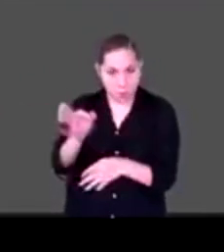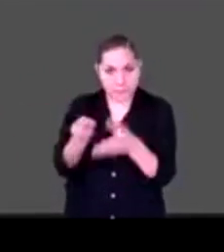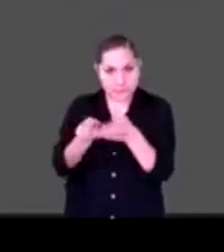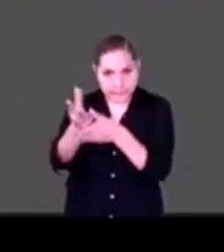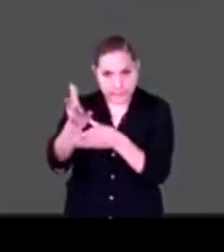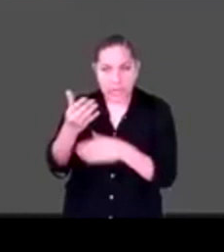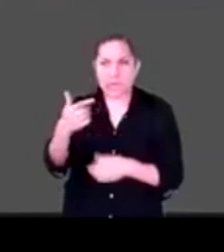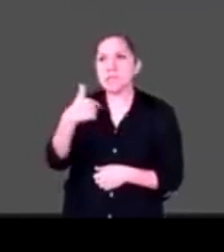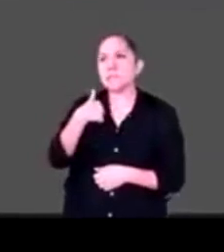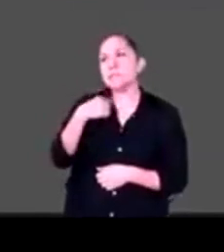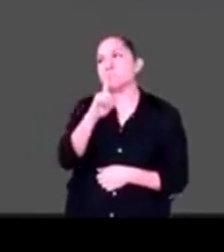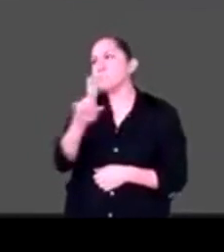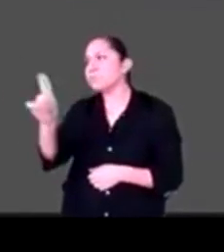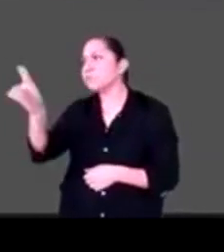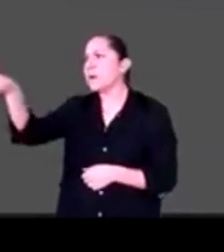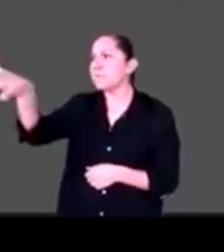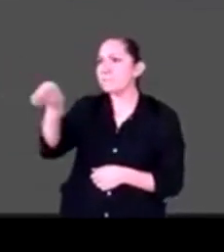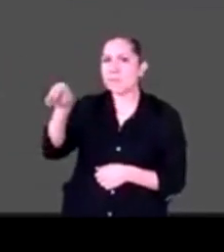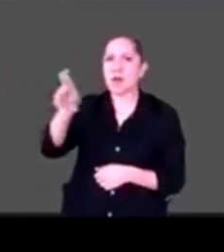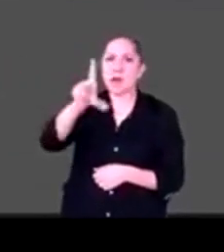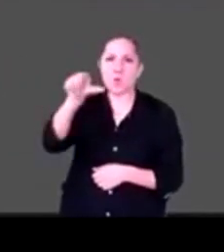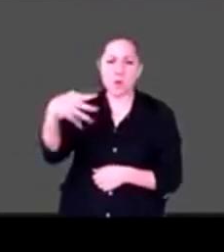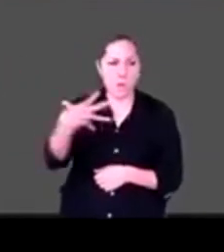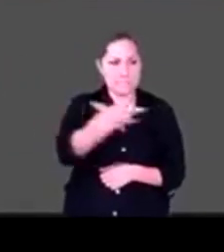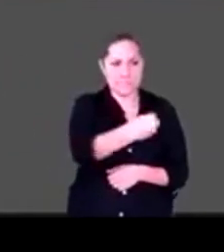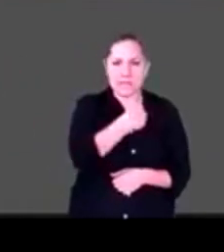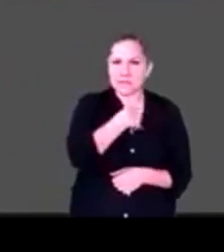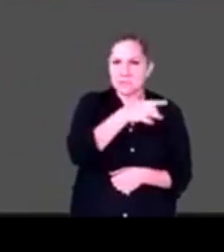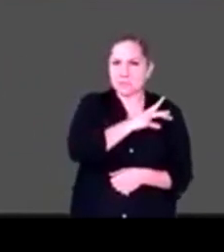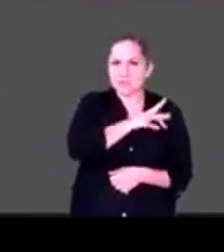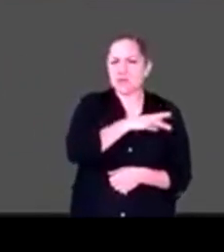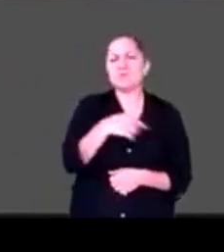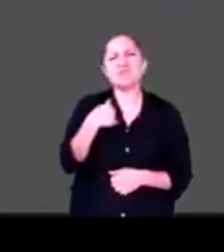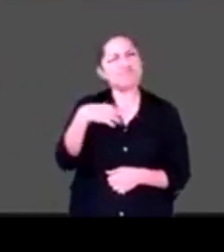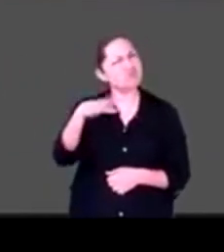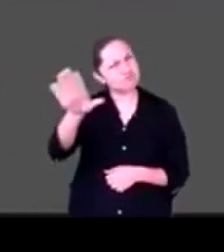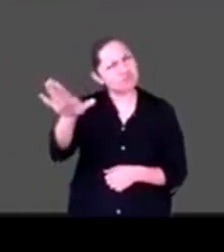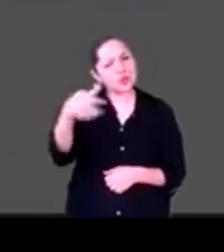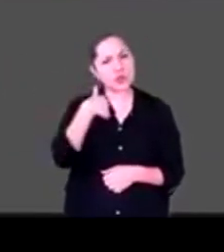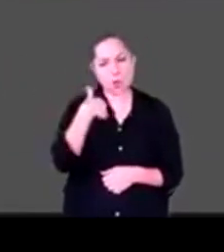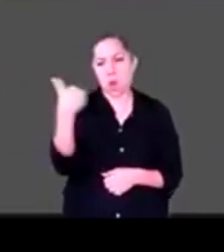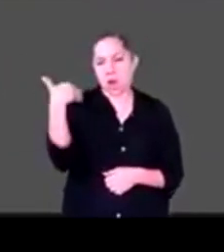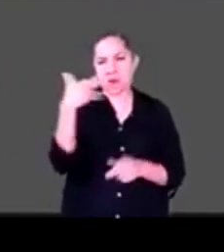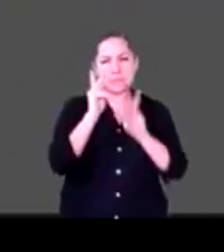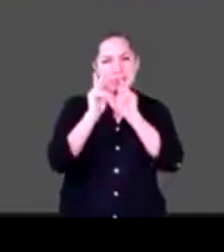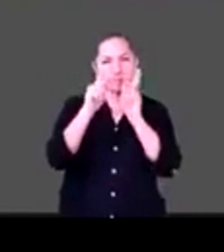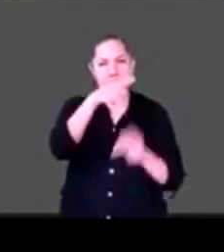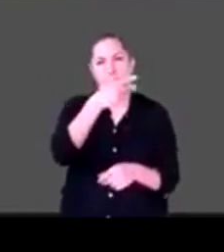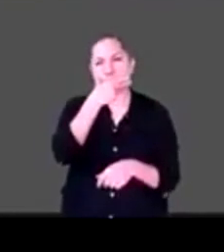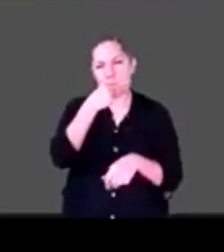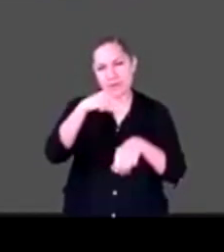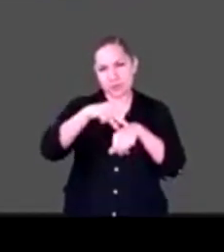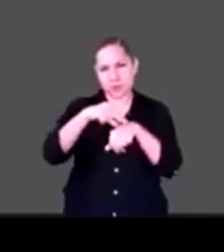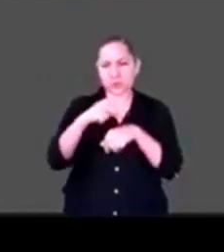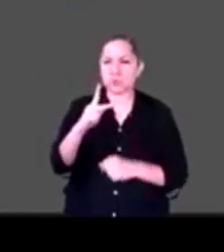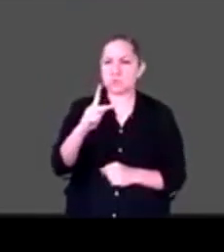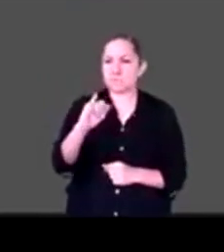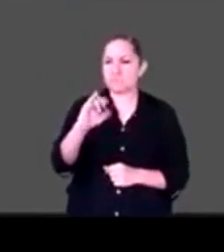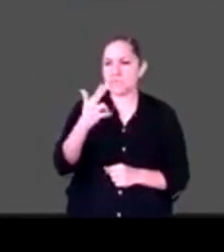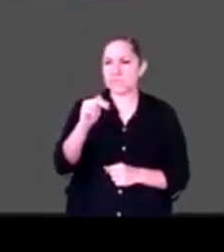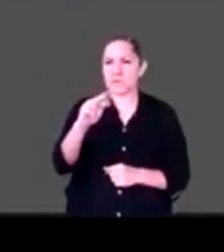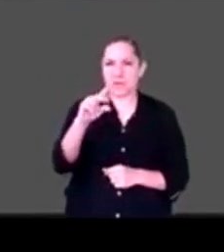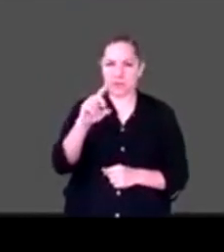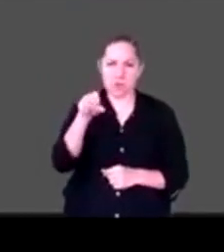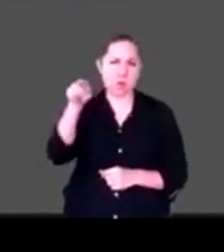me acuerdo que le dije, mira, Pablo, esta semana hablé con un amigo, con el doctor Pichardo, que es un súper cuate médico en rehabilitación.